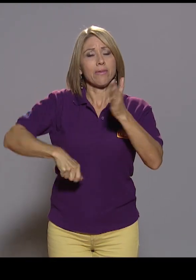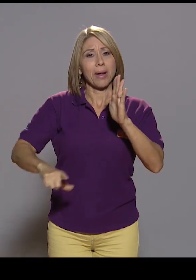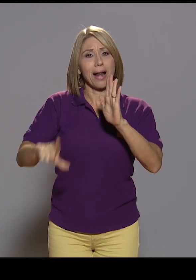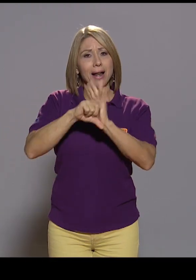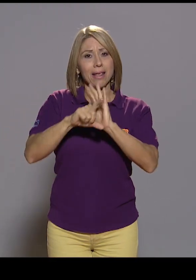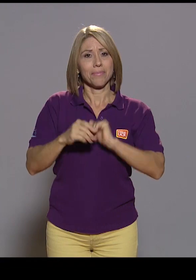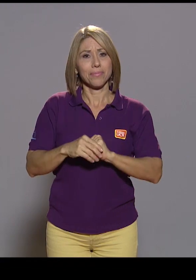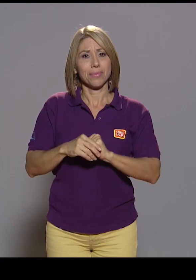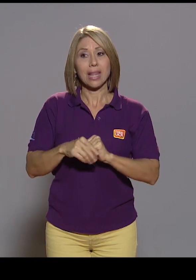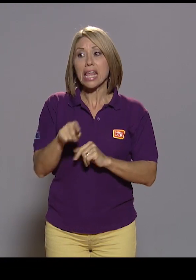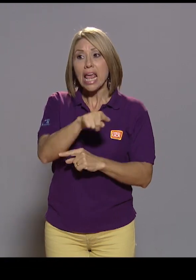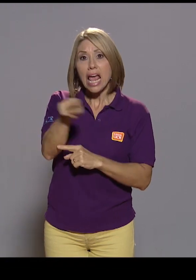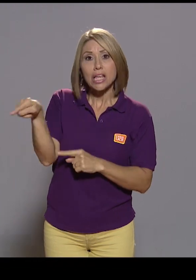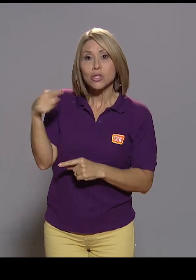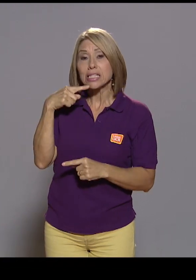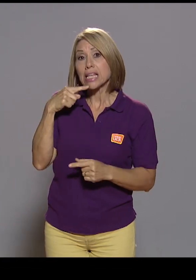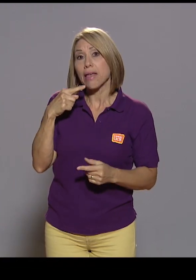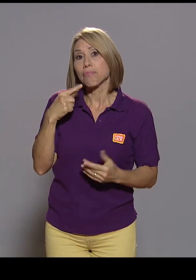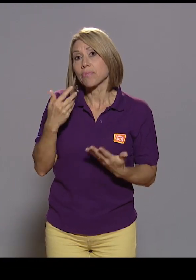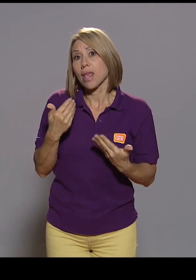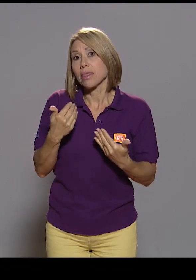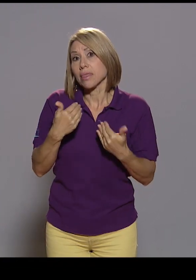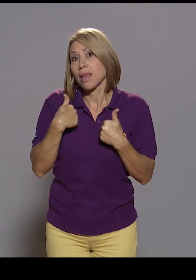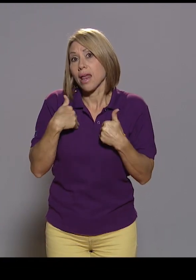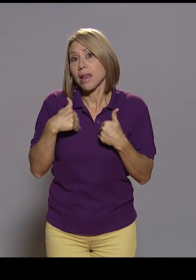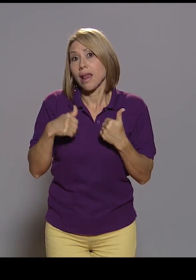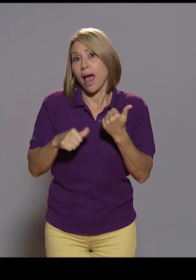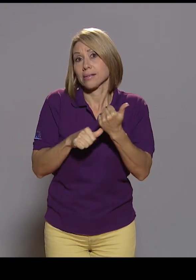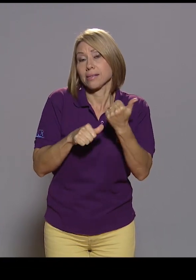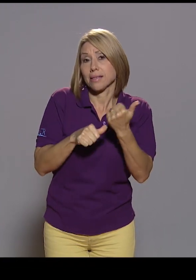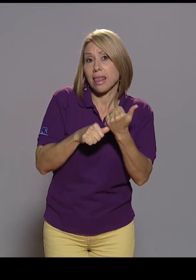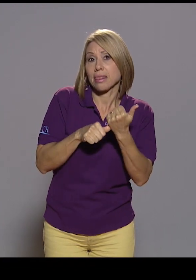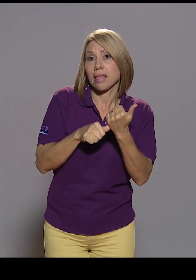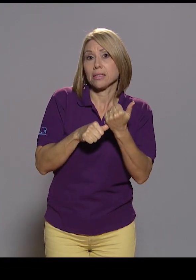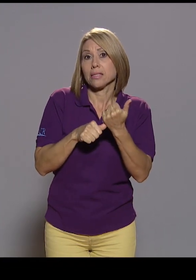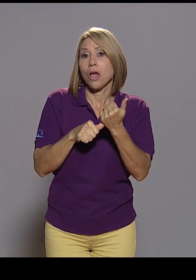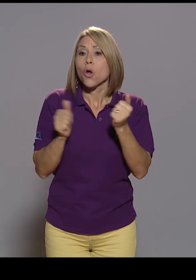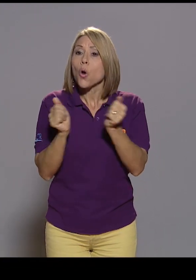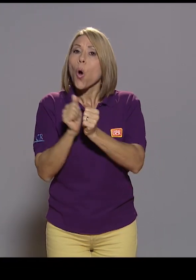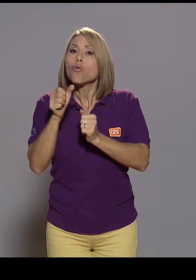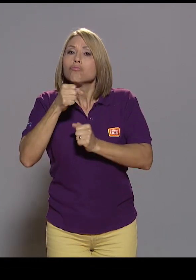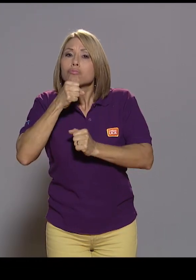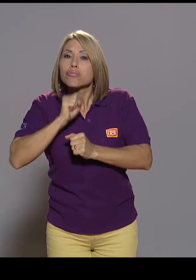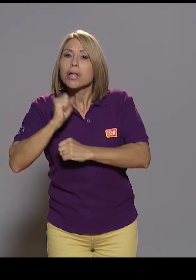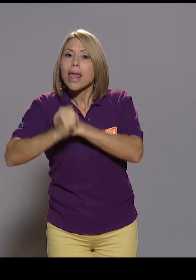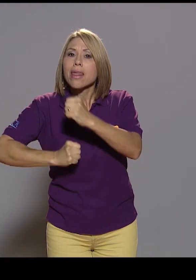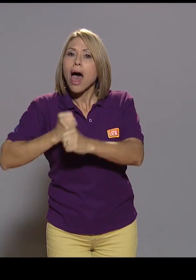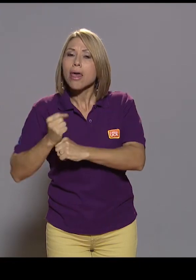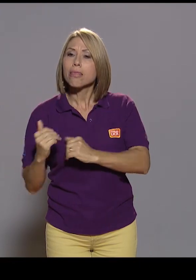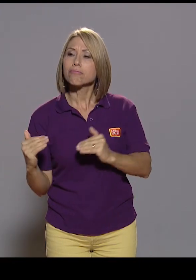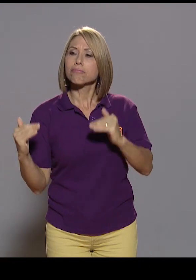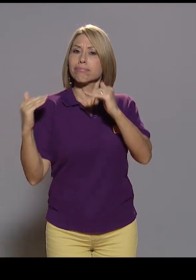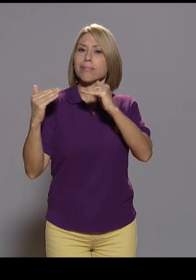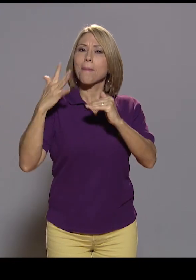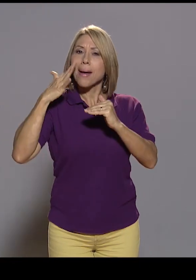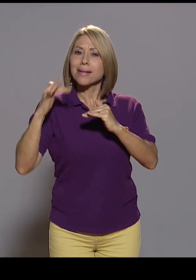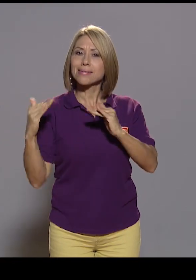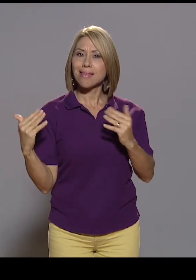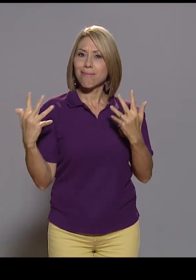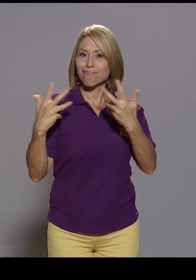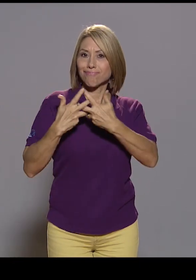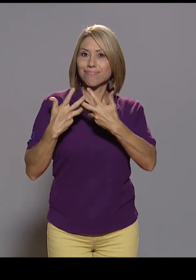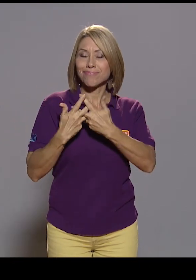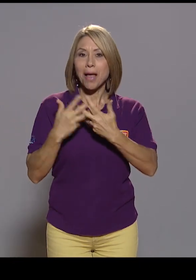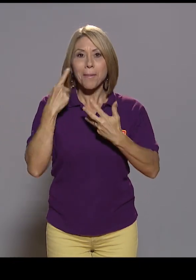poder contar con asistentes que de repente tengan una edad similar, ¿verdad?, de manera que pues pueda encajar mejor en los